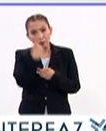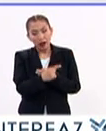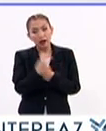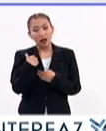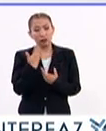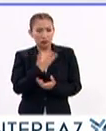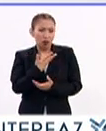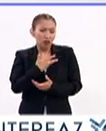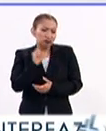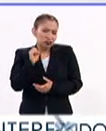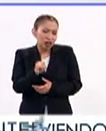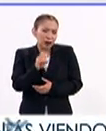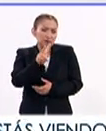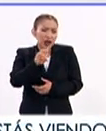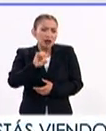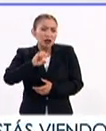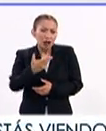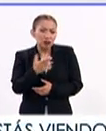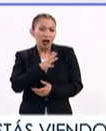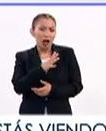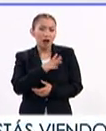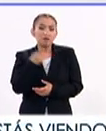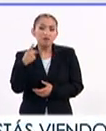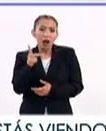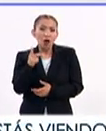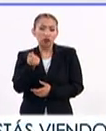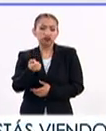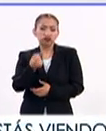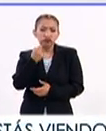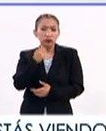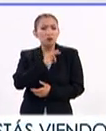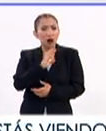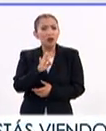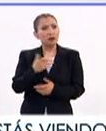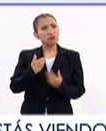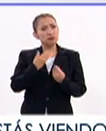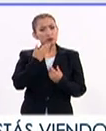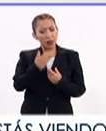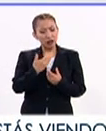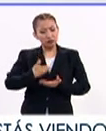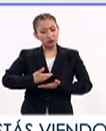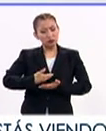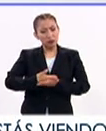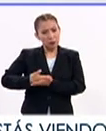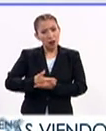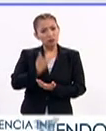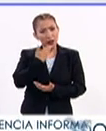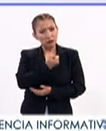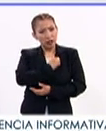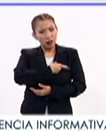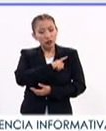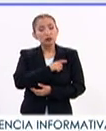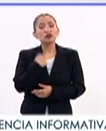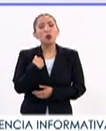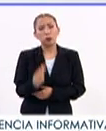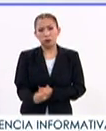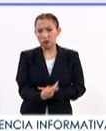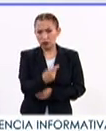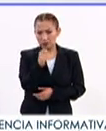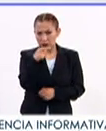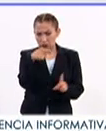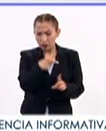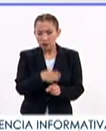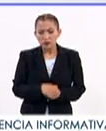aún padeciendo VIH-SIDA puedan tener un bebé saludable. Yo quisiera preguntarle en este